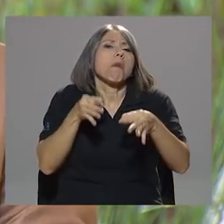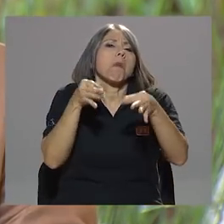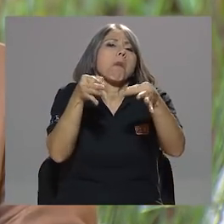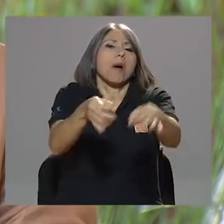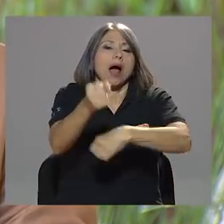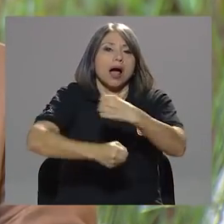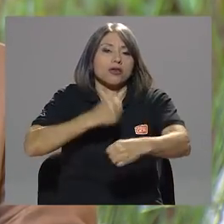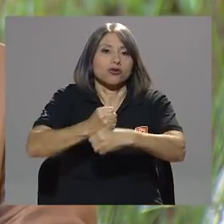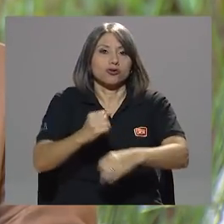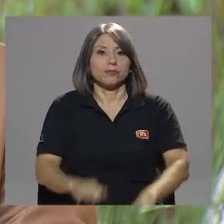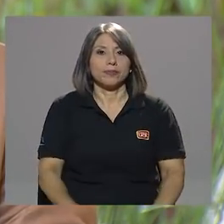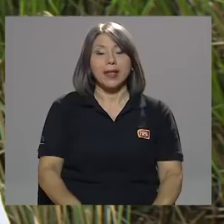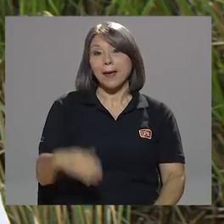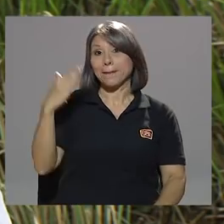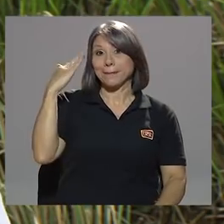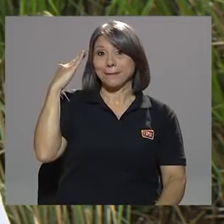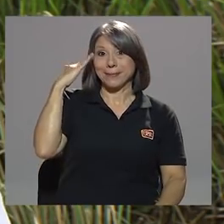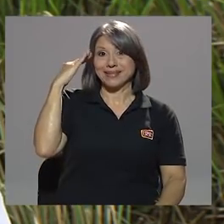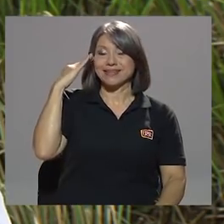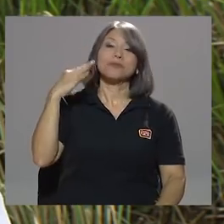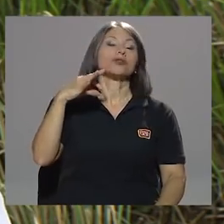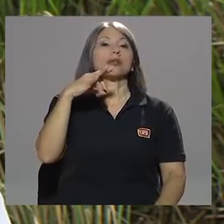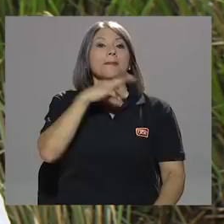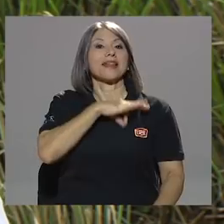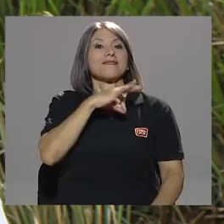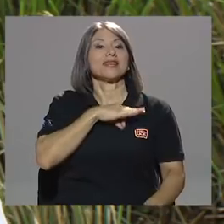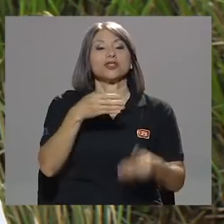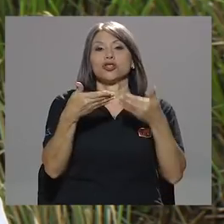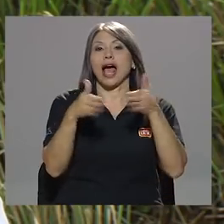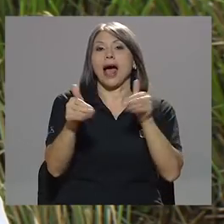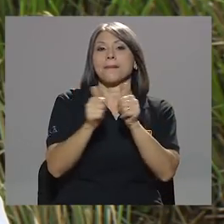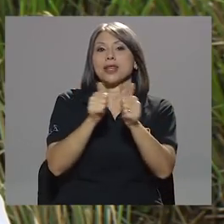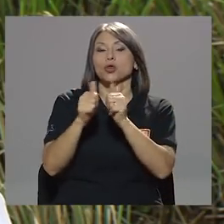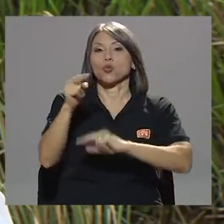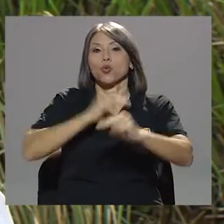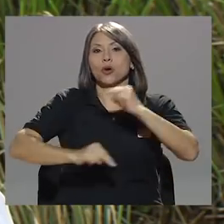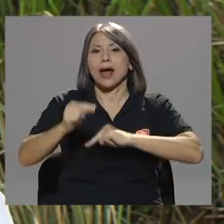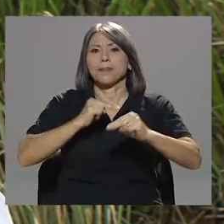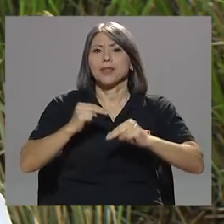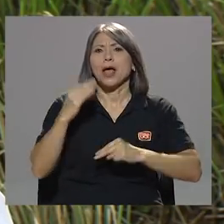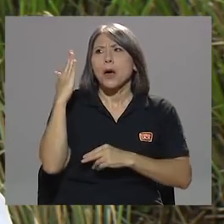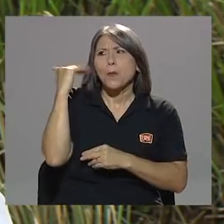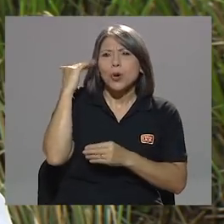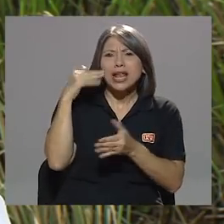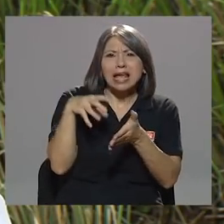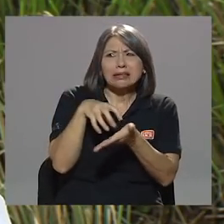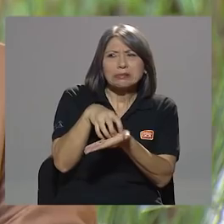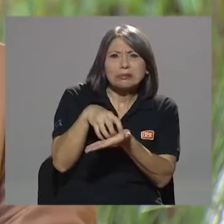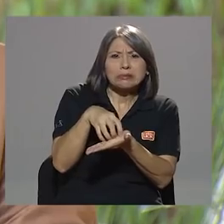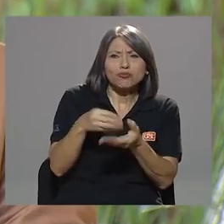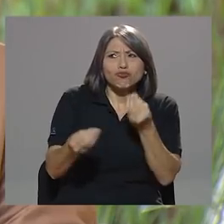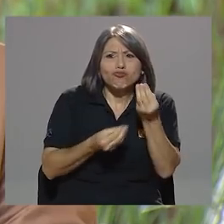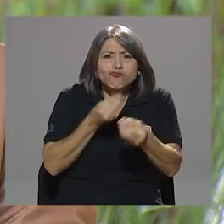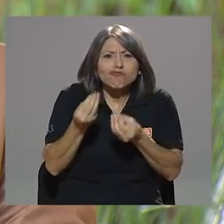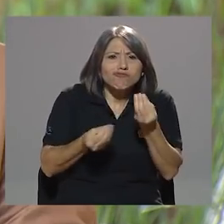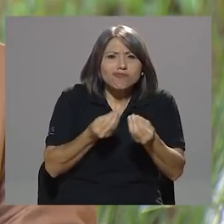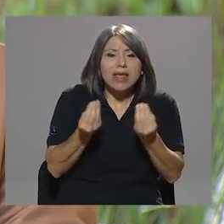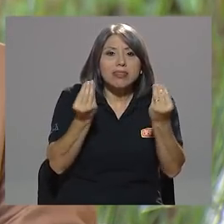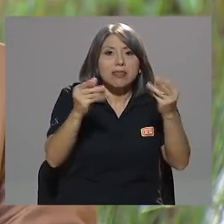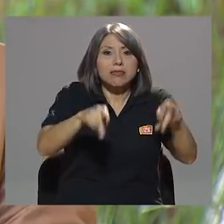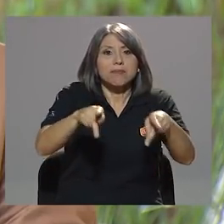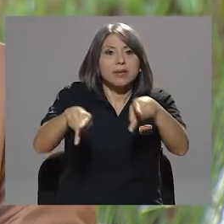Pensemos en los beneficios de la apertura, don Juan Carlos. ¿A qué atribuye usted que se le cuestione a tantas personas? Ahora usted nombró